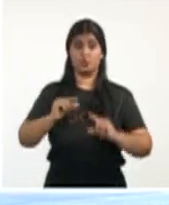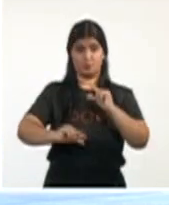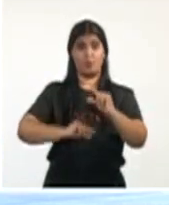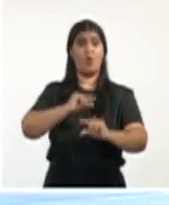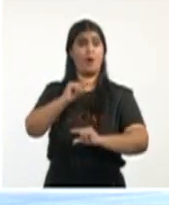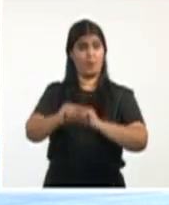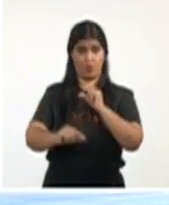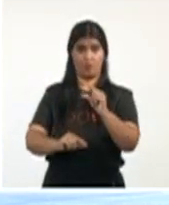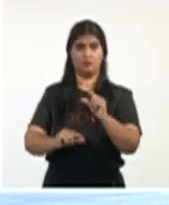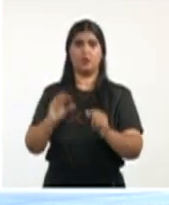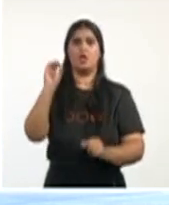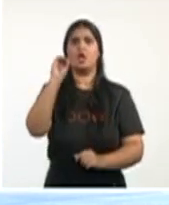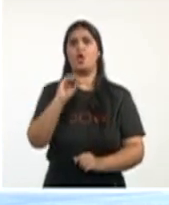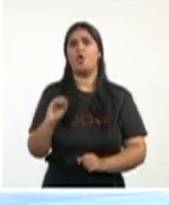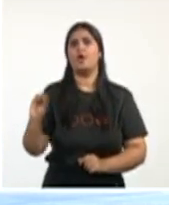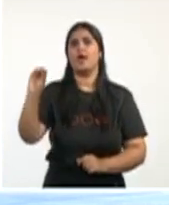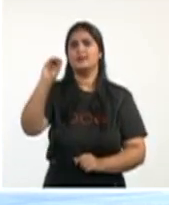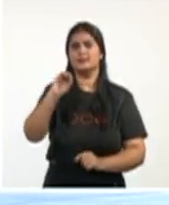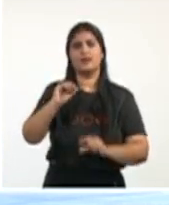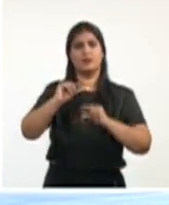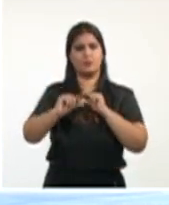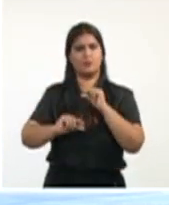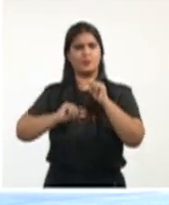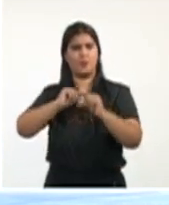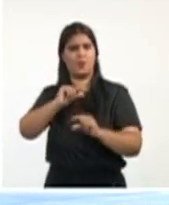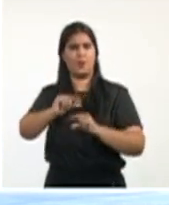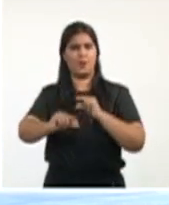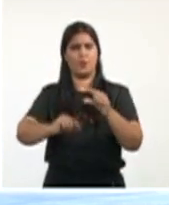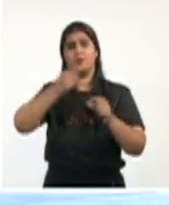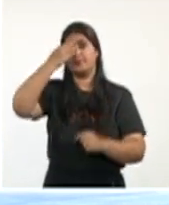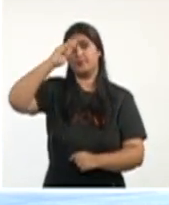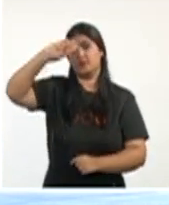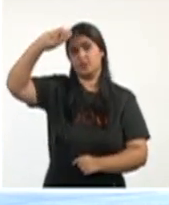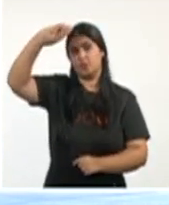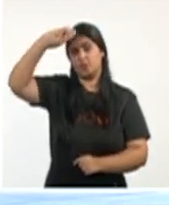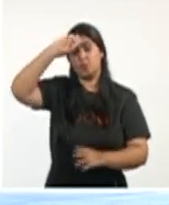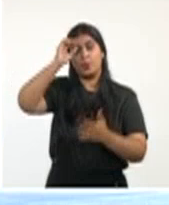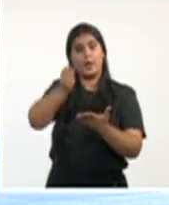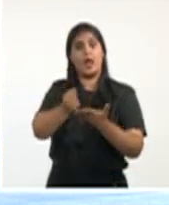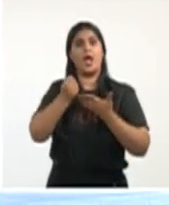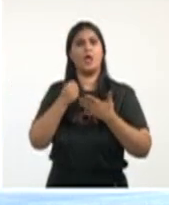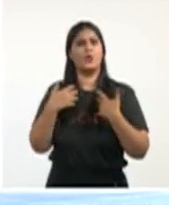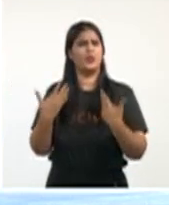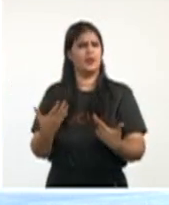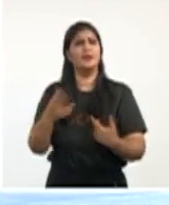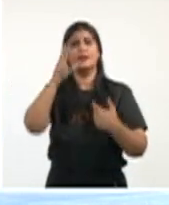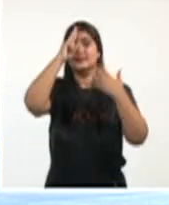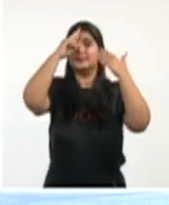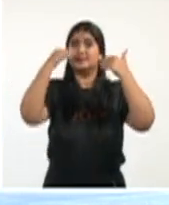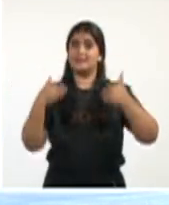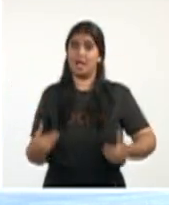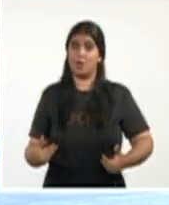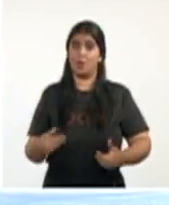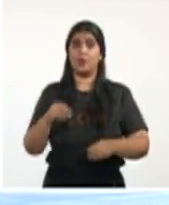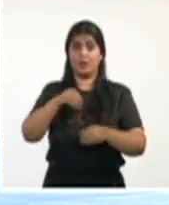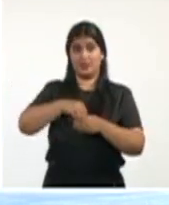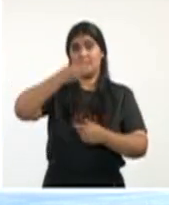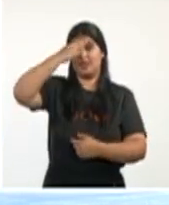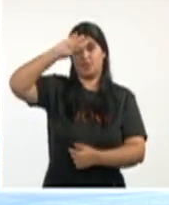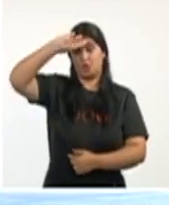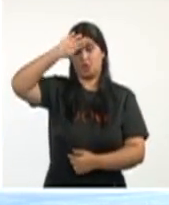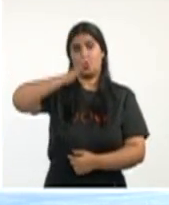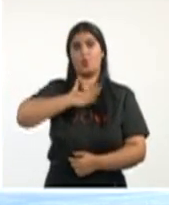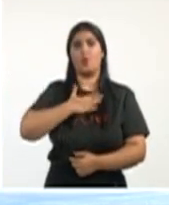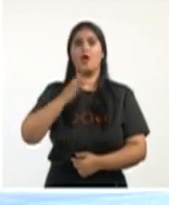nosotros nos ayudó desde un principio tener un sistema de salud organizado con una experiencia,